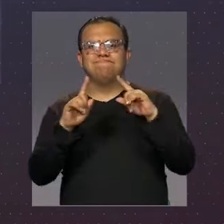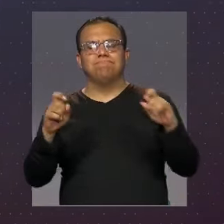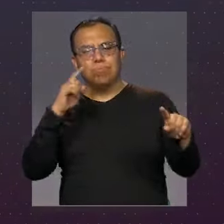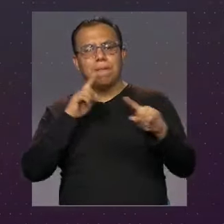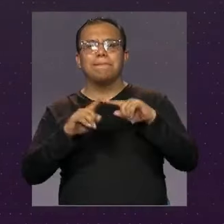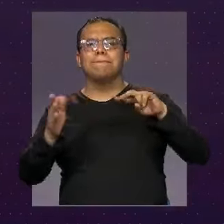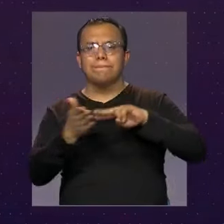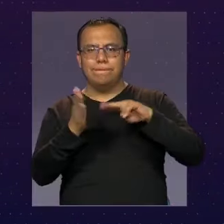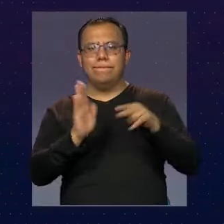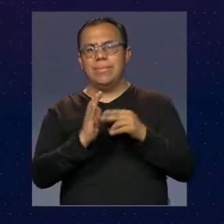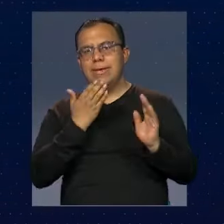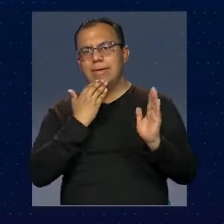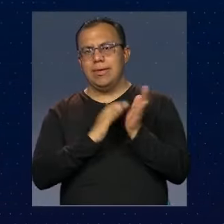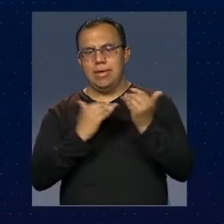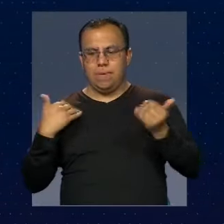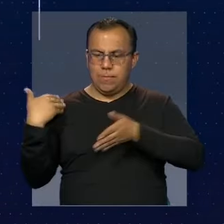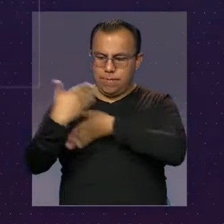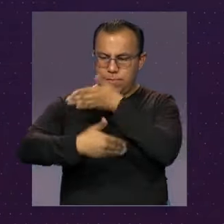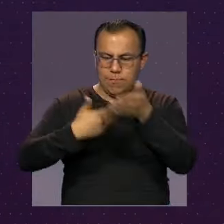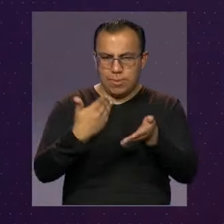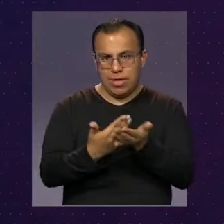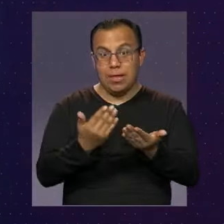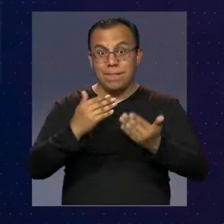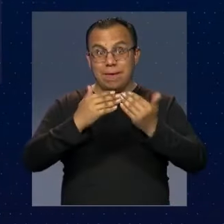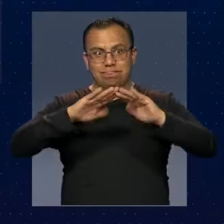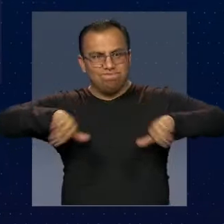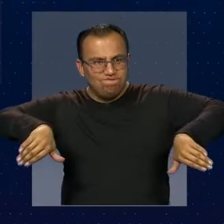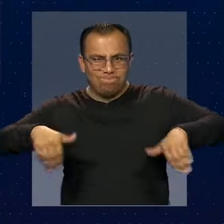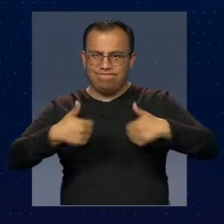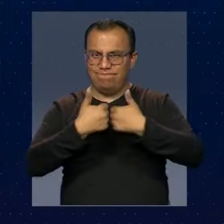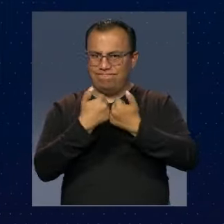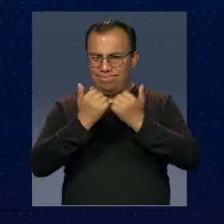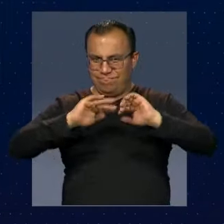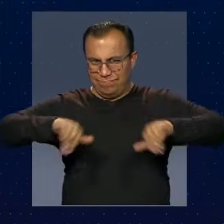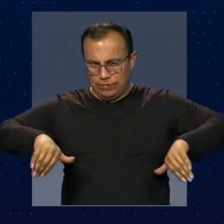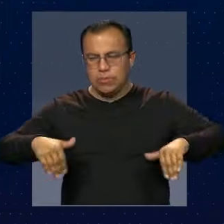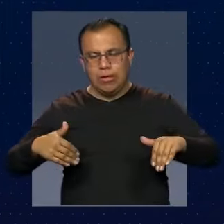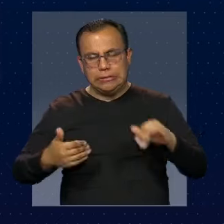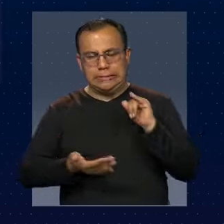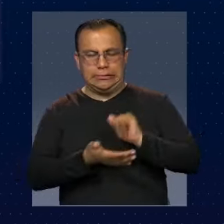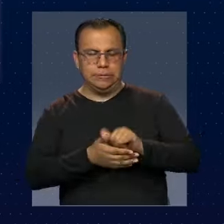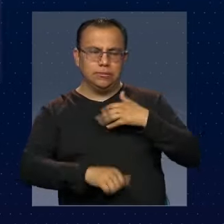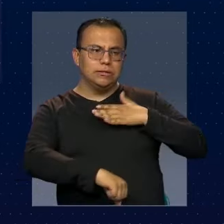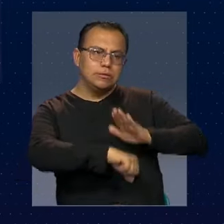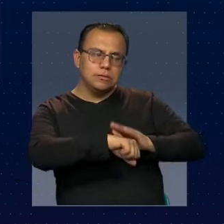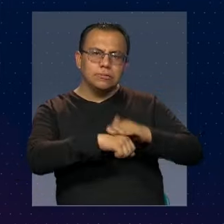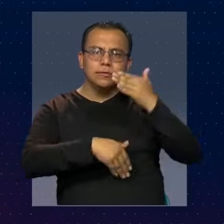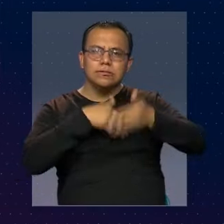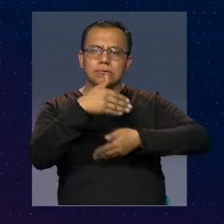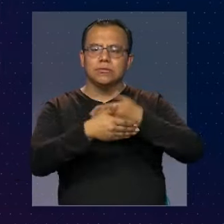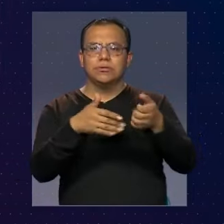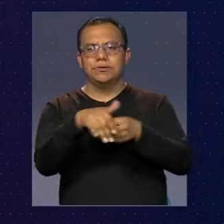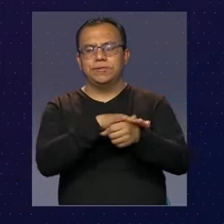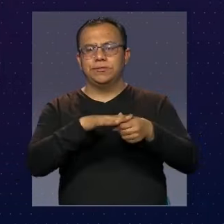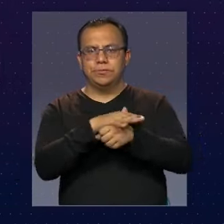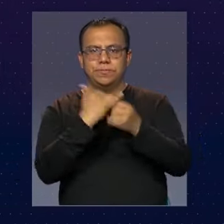implica, por ejemplo, los procesos de separación. Algo que llama la atención es que en estos procesos las personas